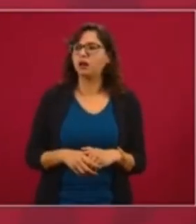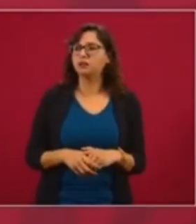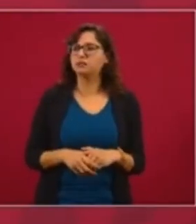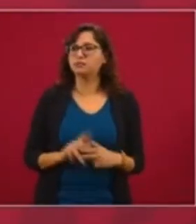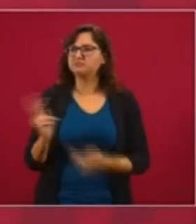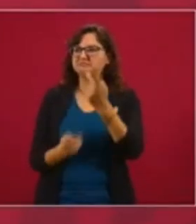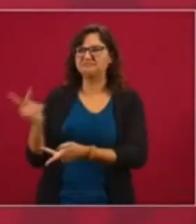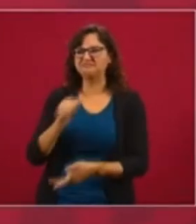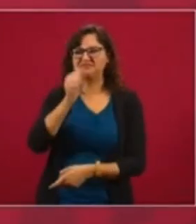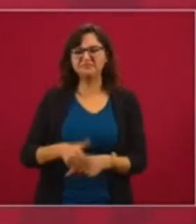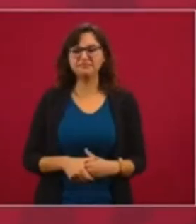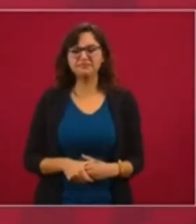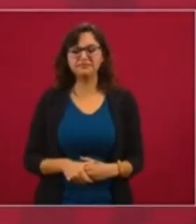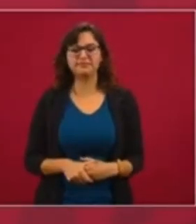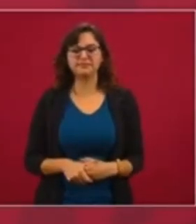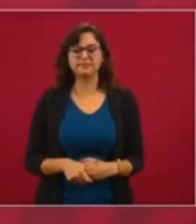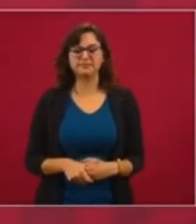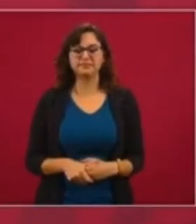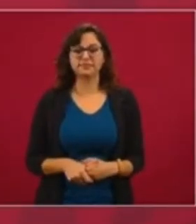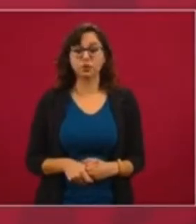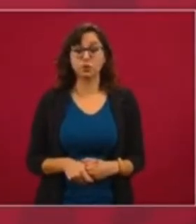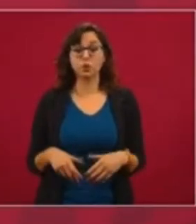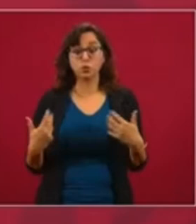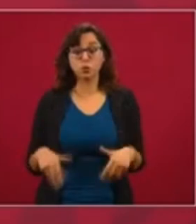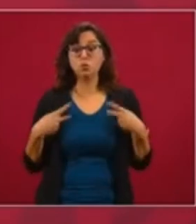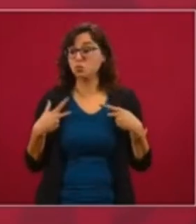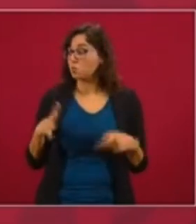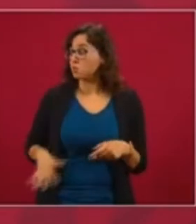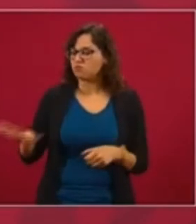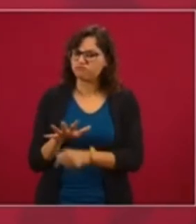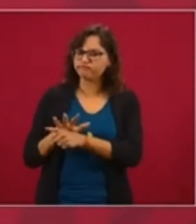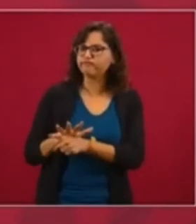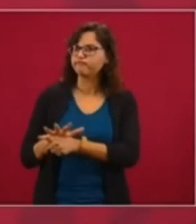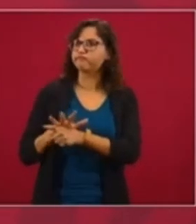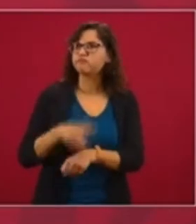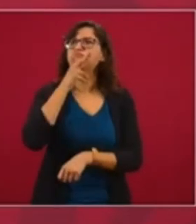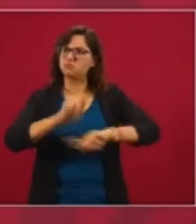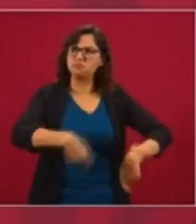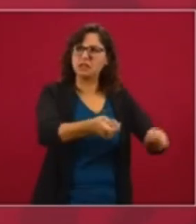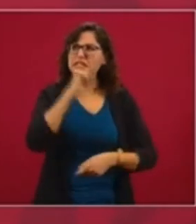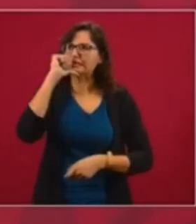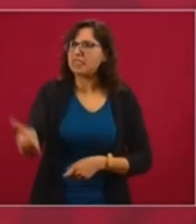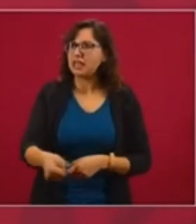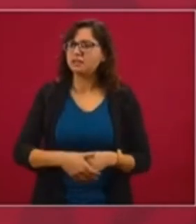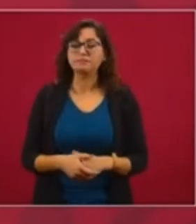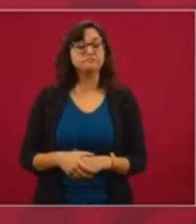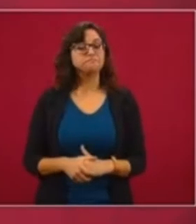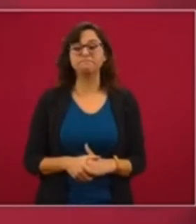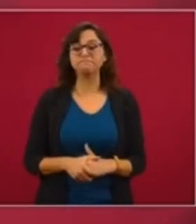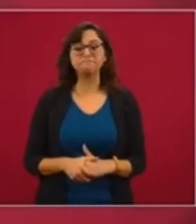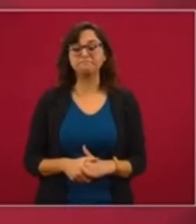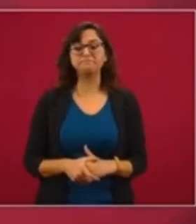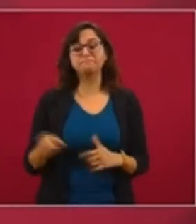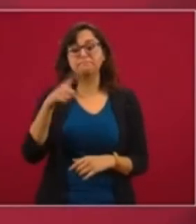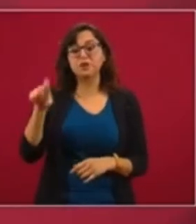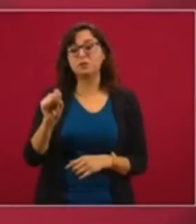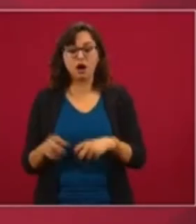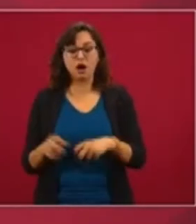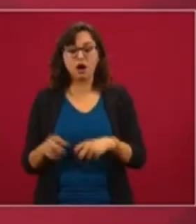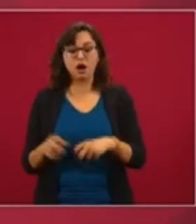a la presión de que no se privatizaba el petróleo. Pero aceptaron